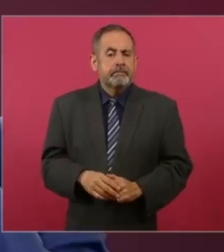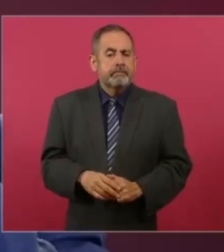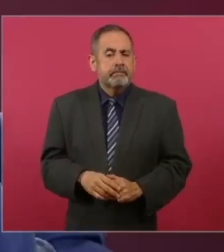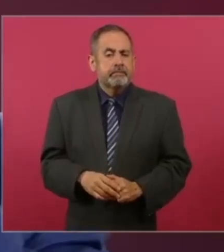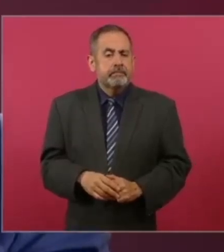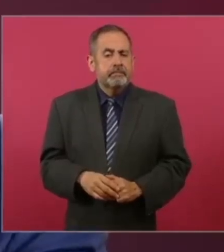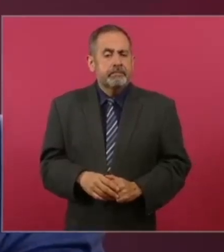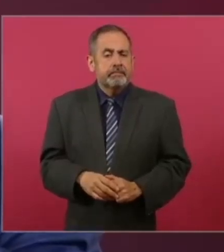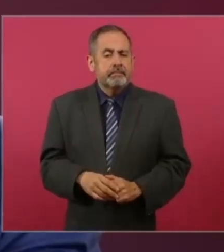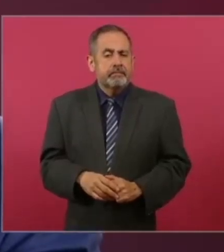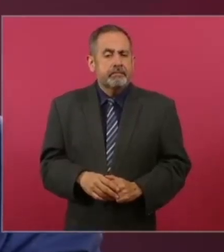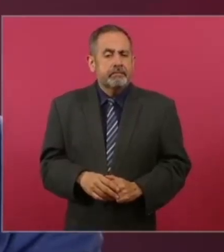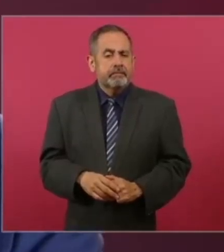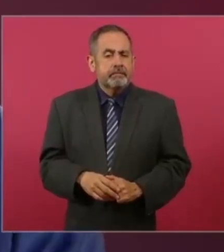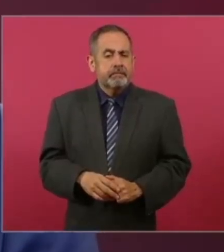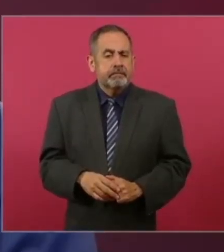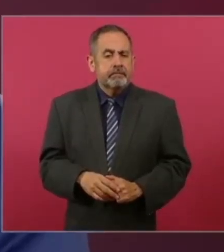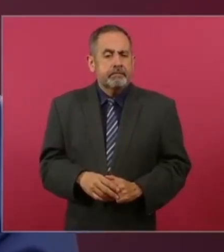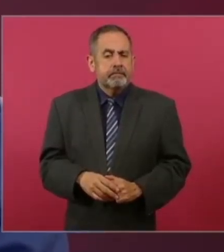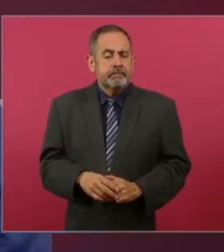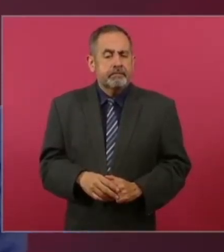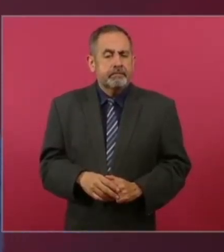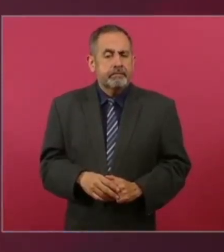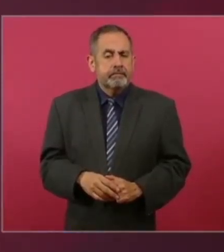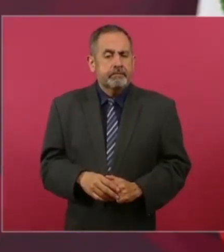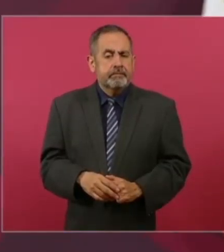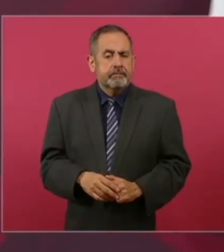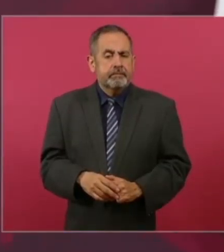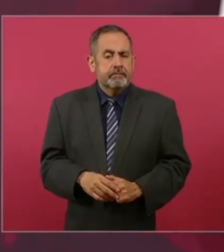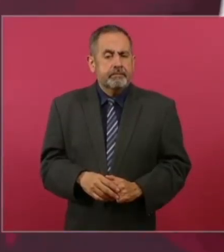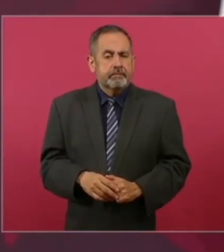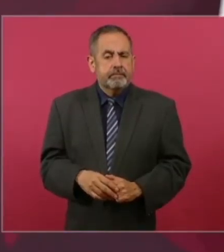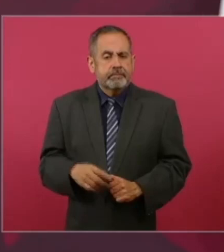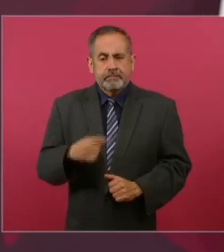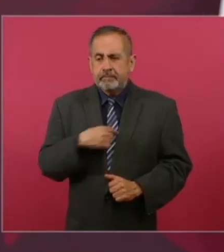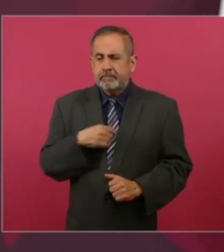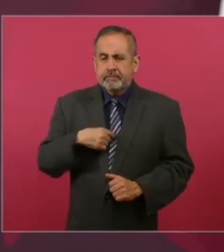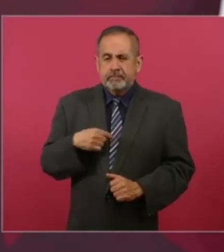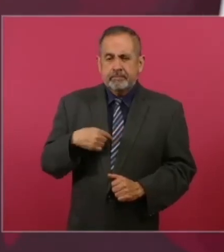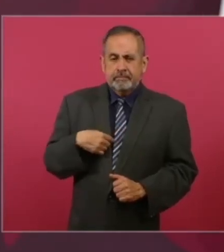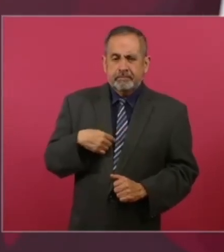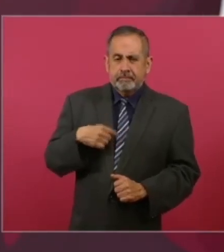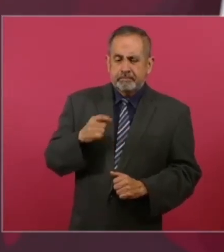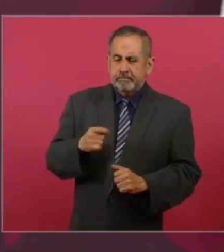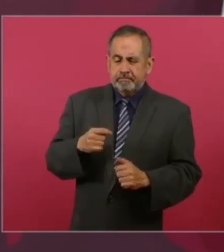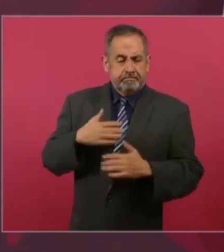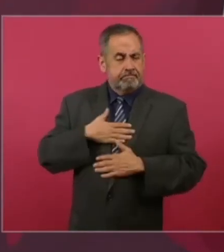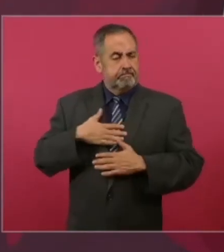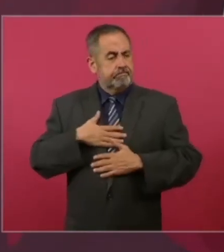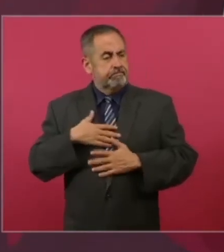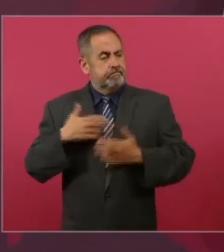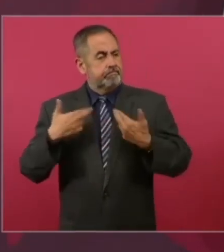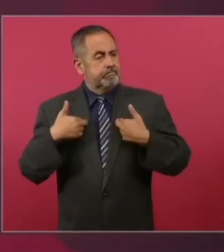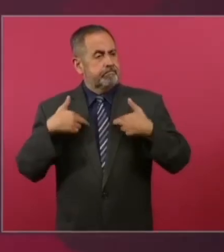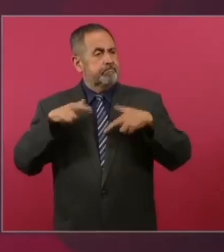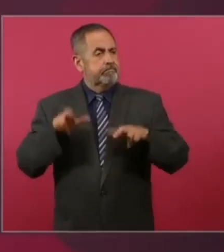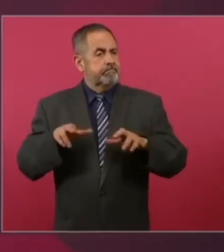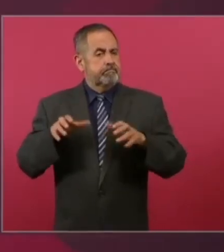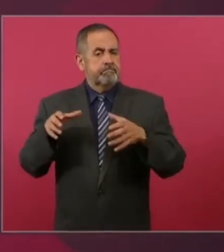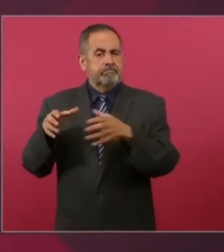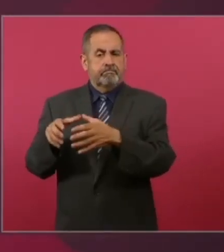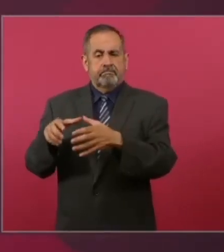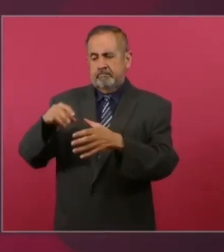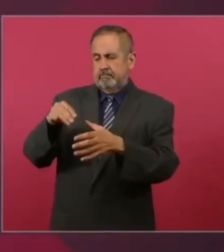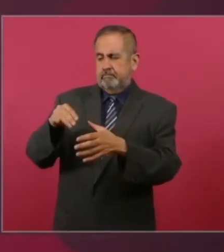representar al